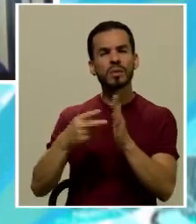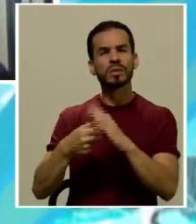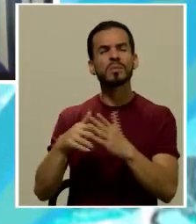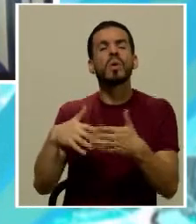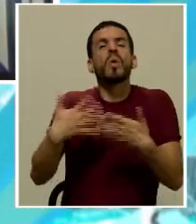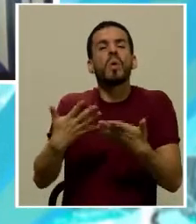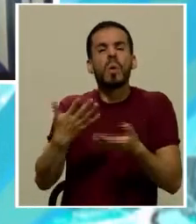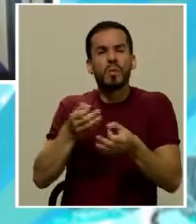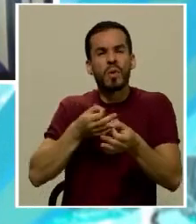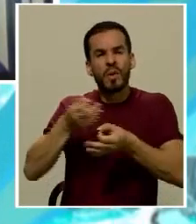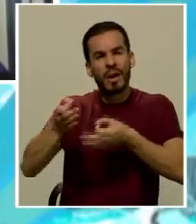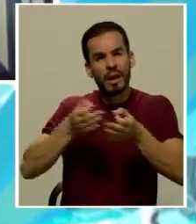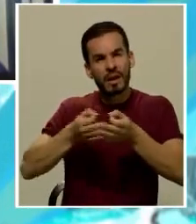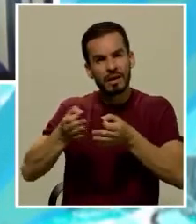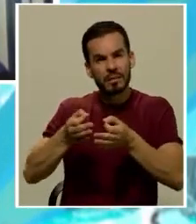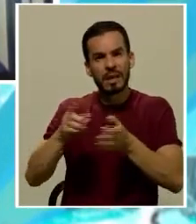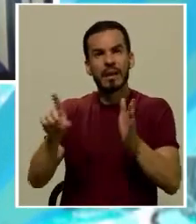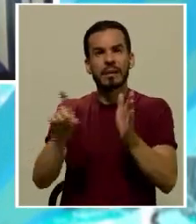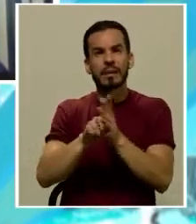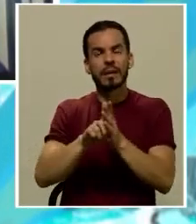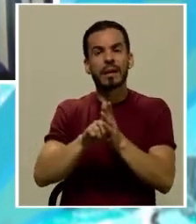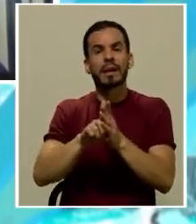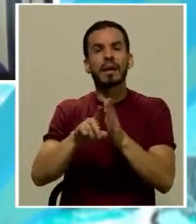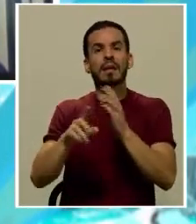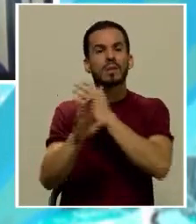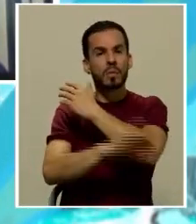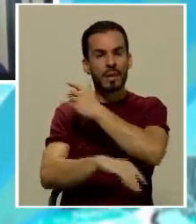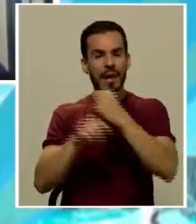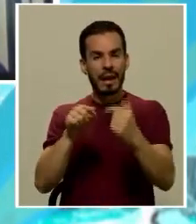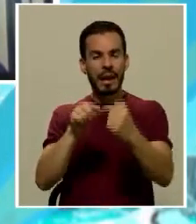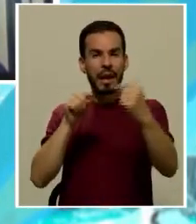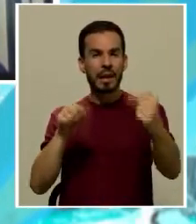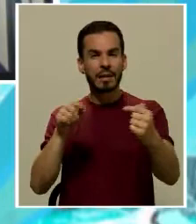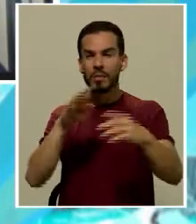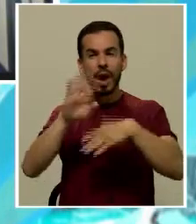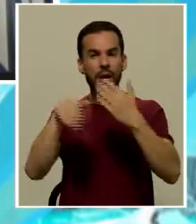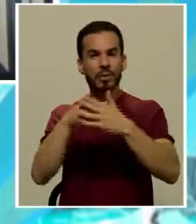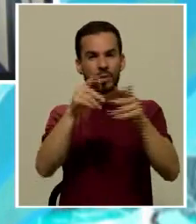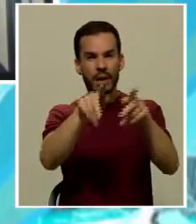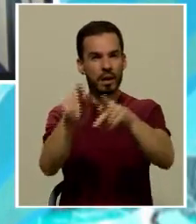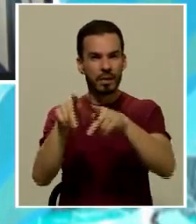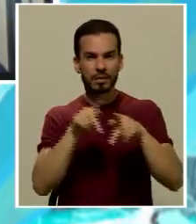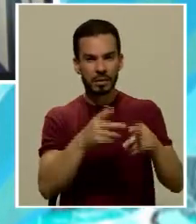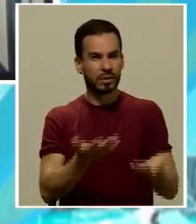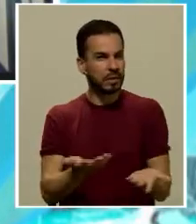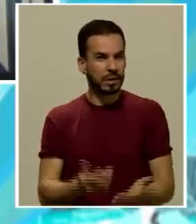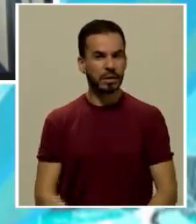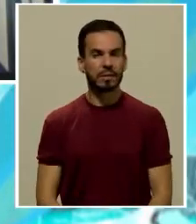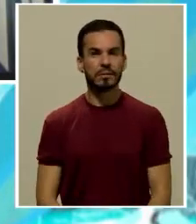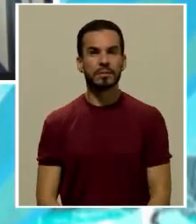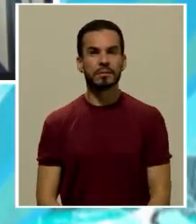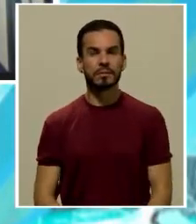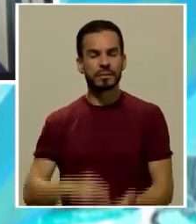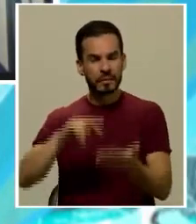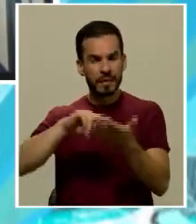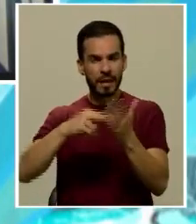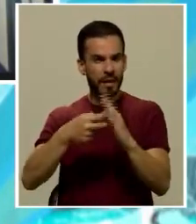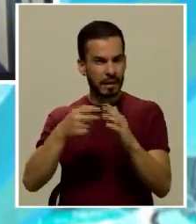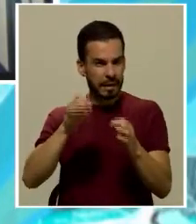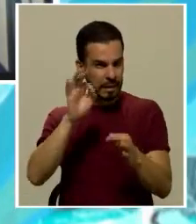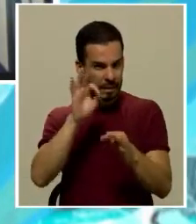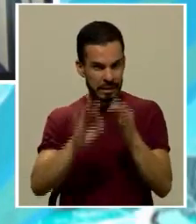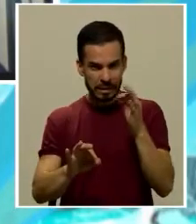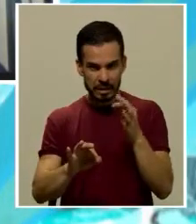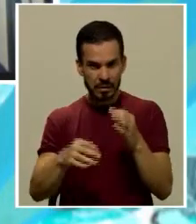explicarle el derecho penal del enemigo al gran público? En términos muy simples